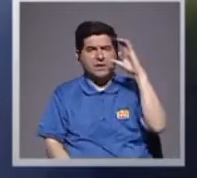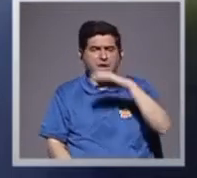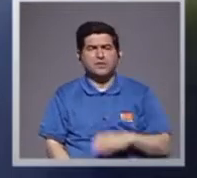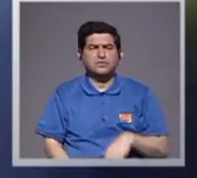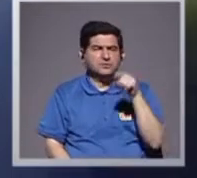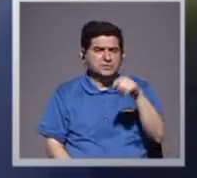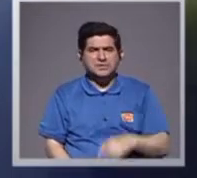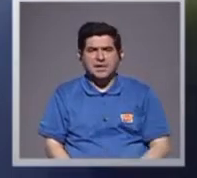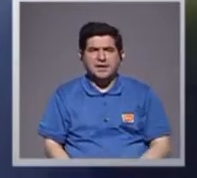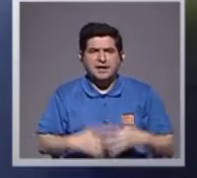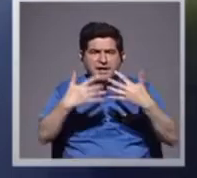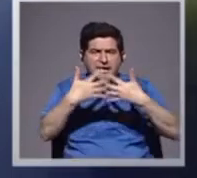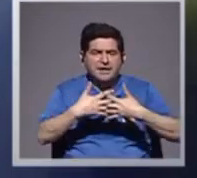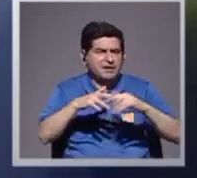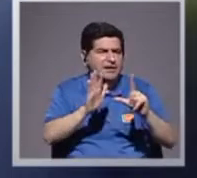guaro